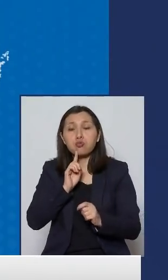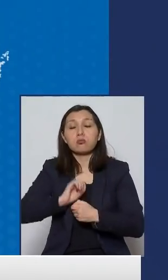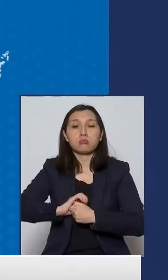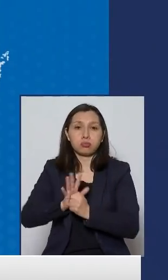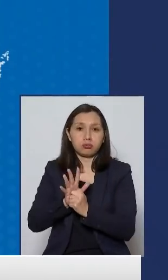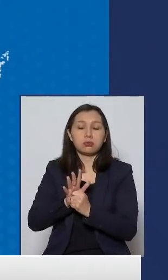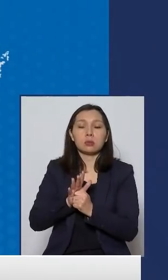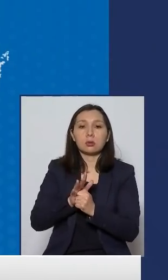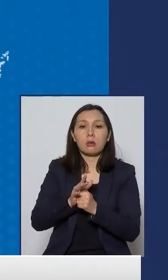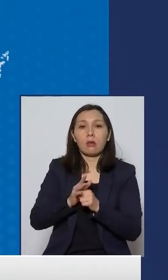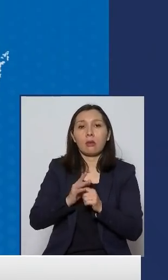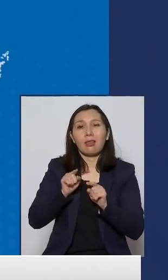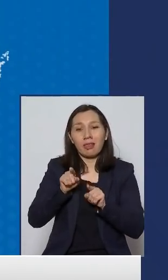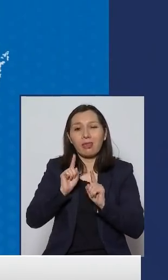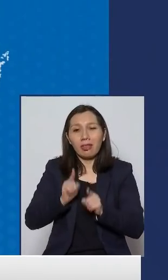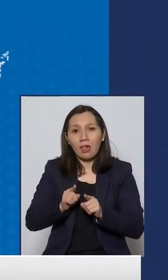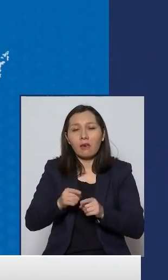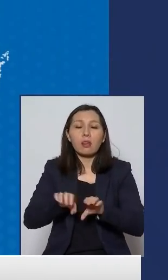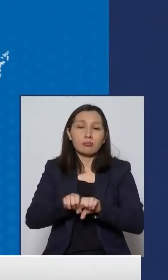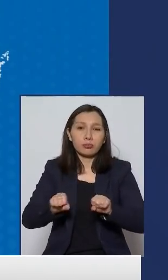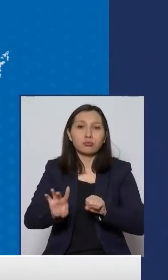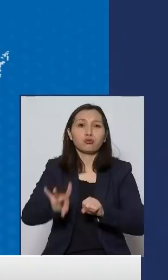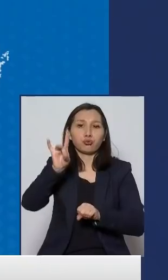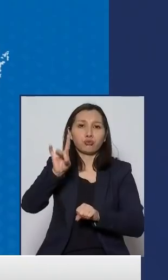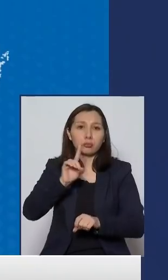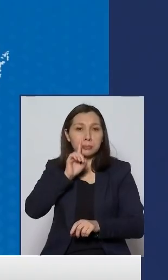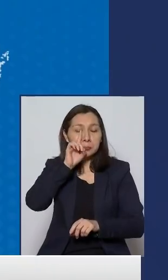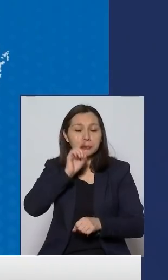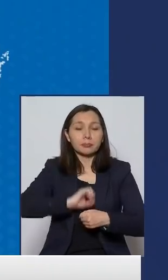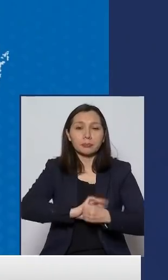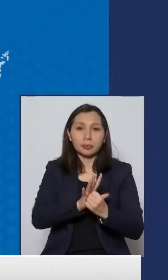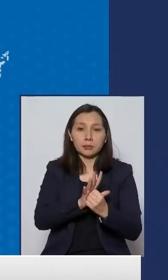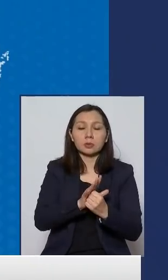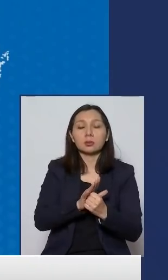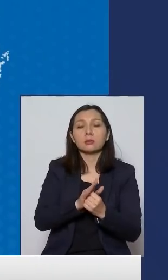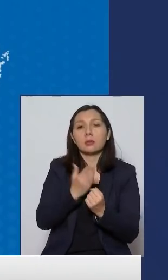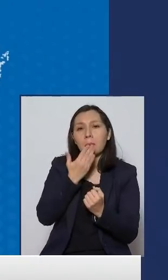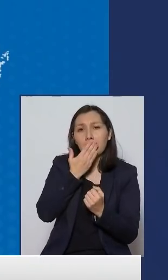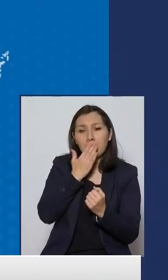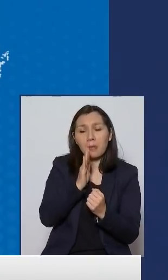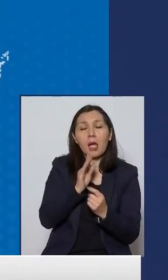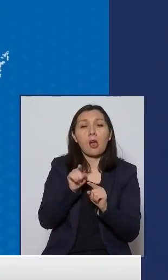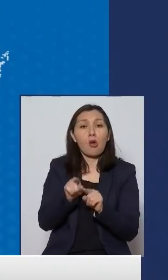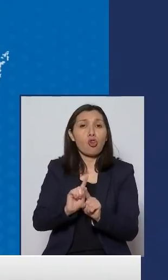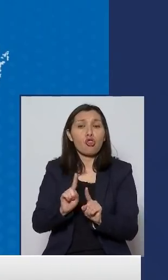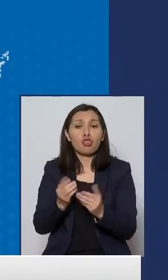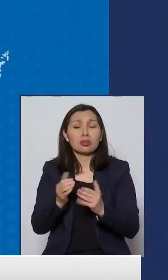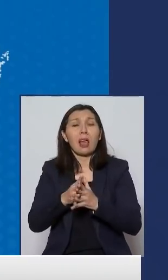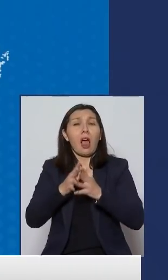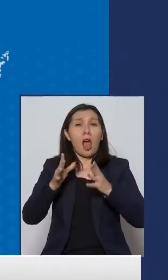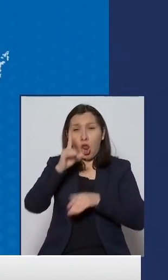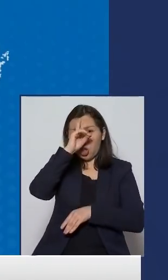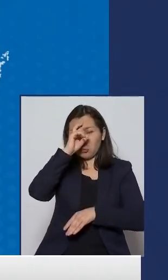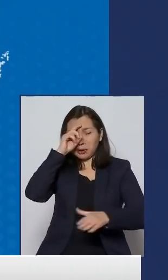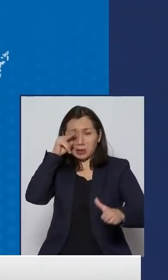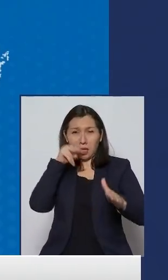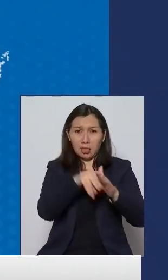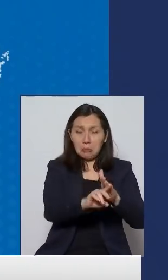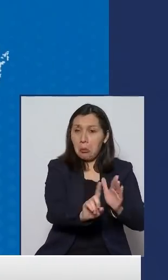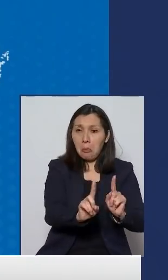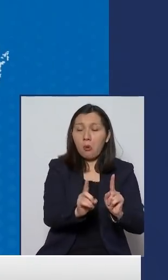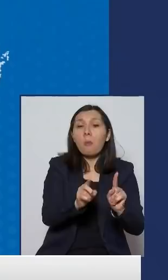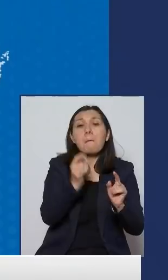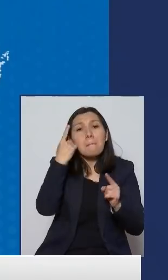todo que tienen confirmación de una enfermedad COVID y que no requieren un gran cuidado hospitalario o un cuidado